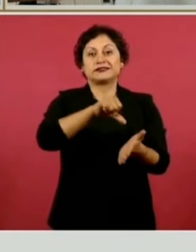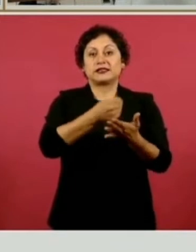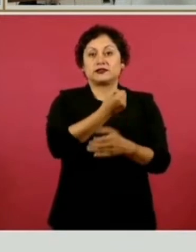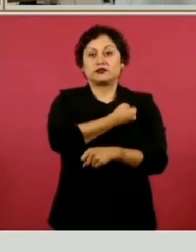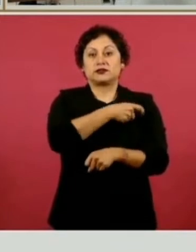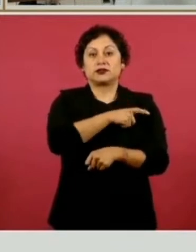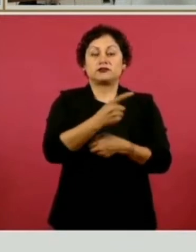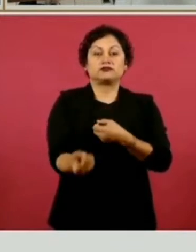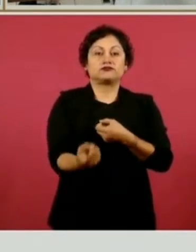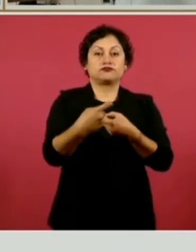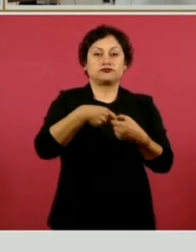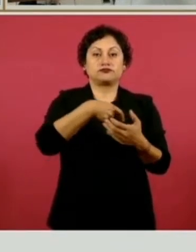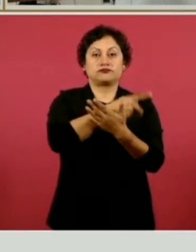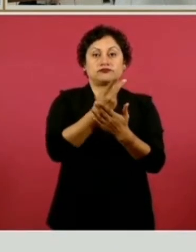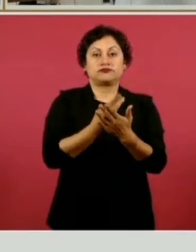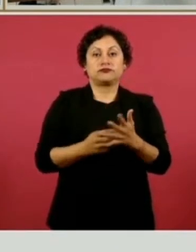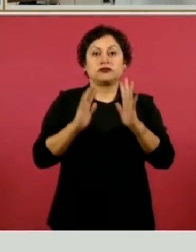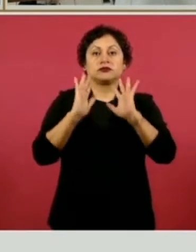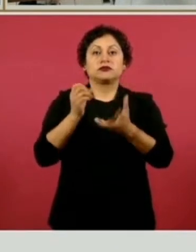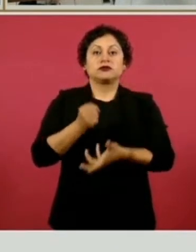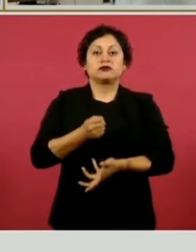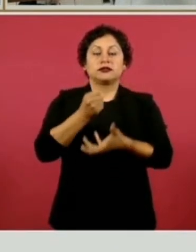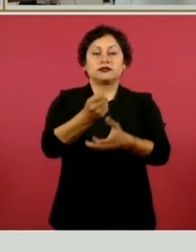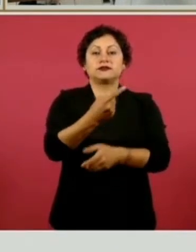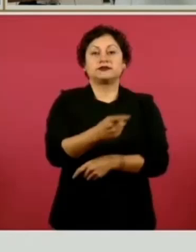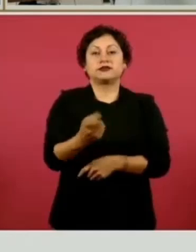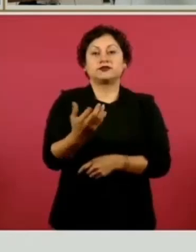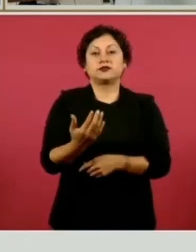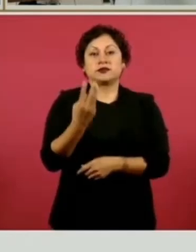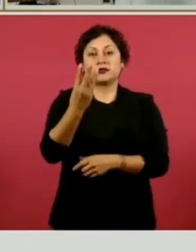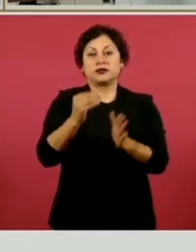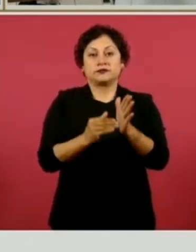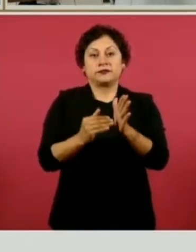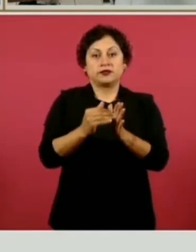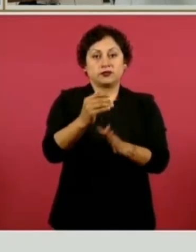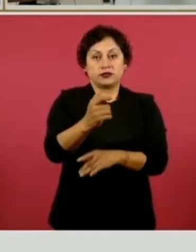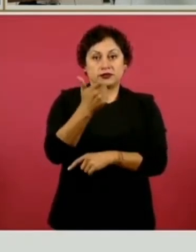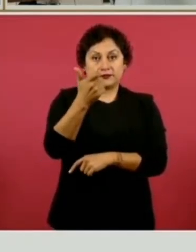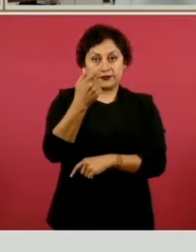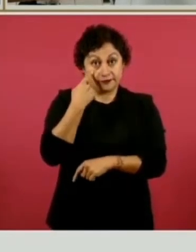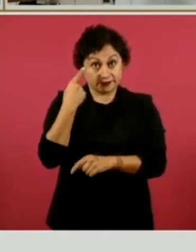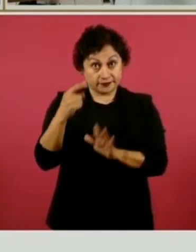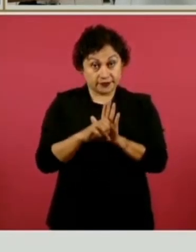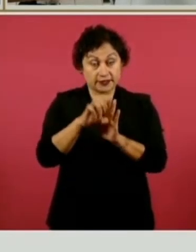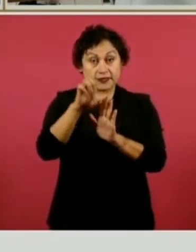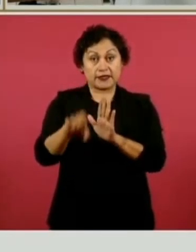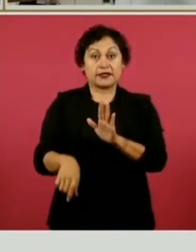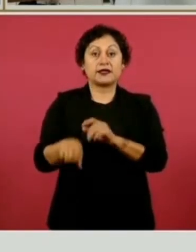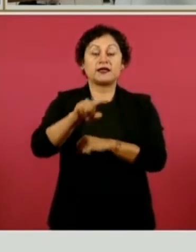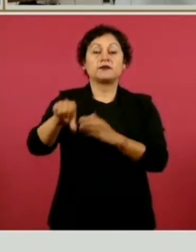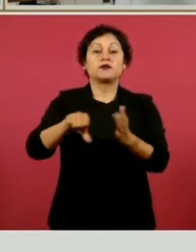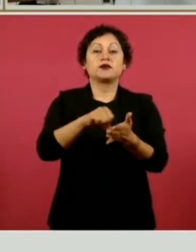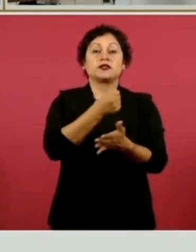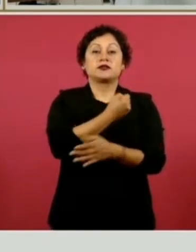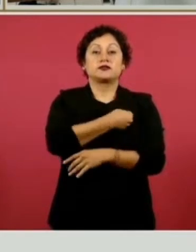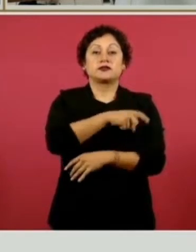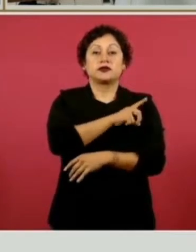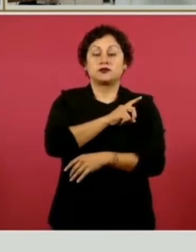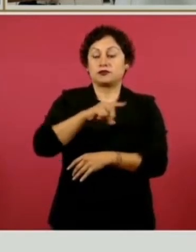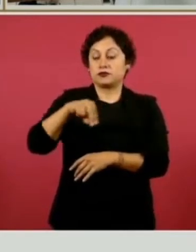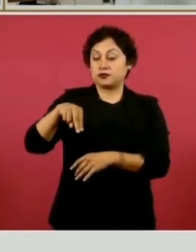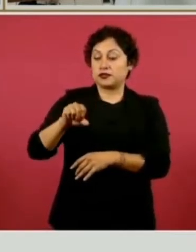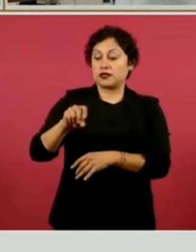nuestra, que han ejercido 153 millones de pesos. Traemos este caso del centro de salud de Sataya, allá en Nabolato,